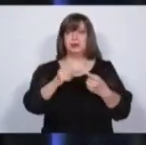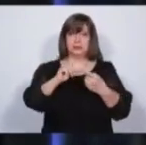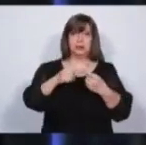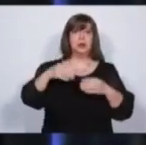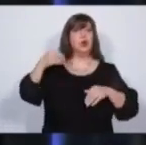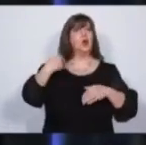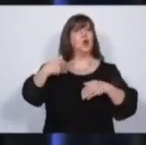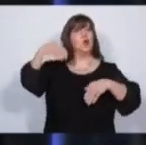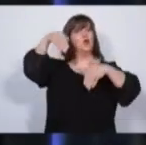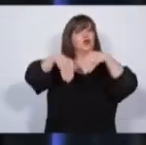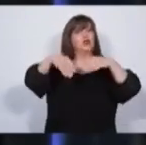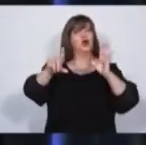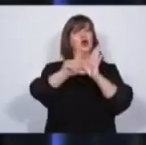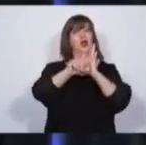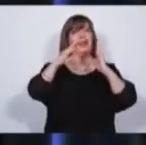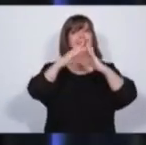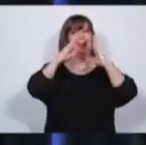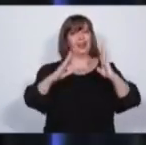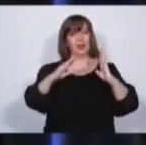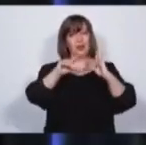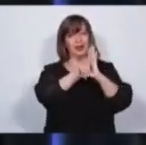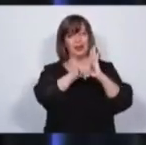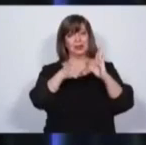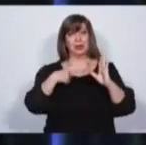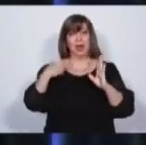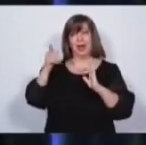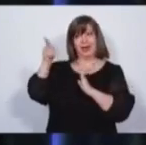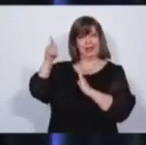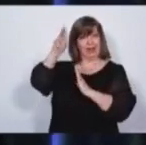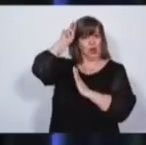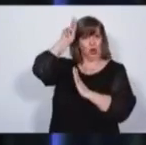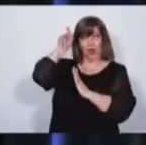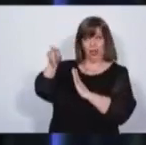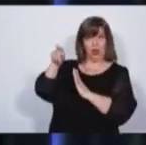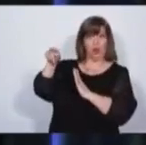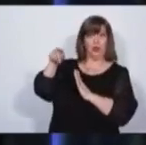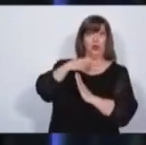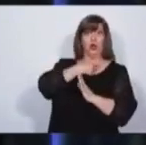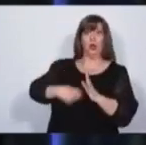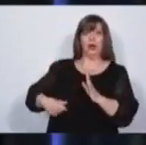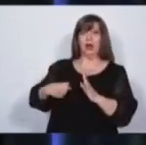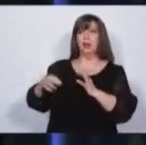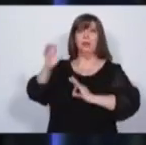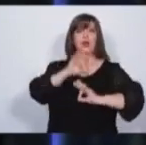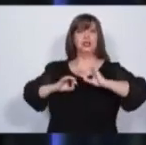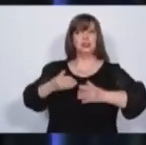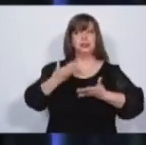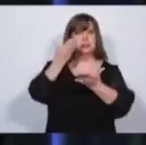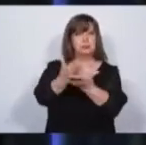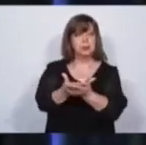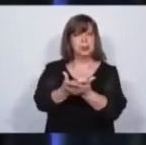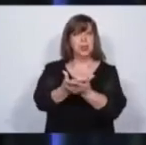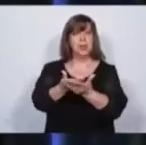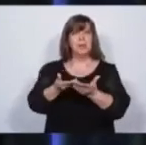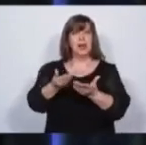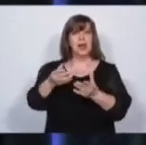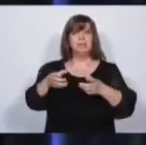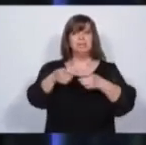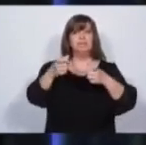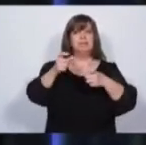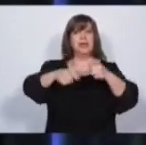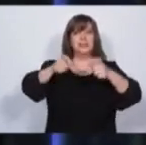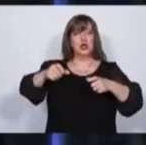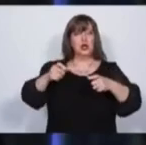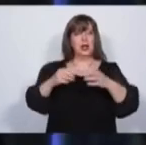votó en la legislatura. El candidato Cornejo cuando fue gobernador presentó un proyecto para aumentar los miembros de la Corte.